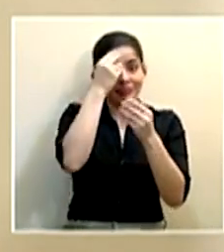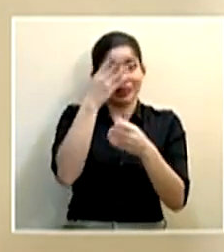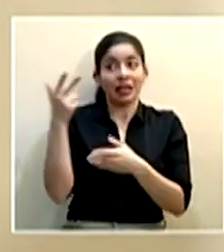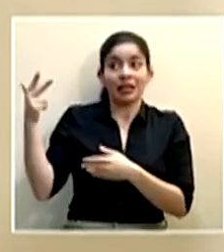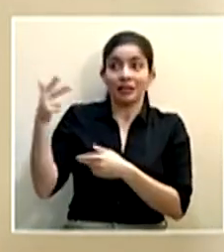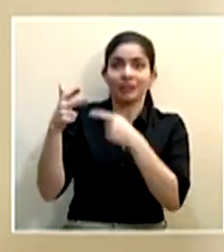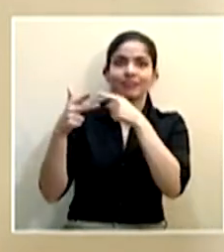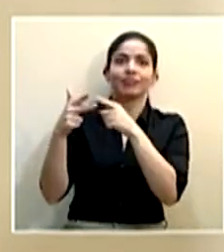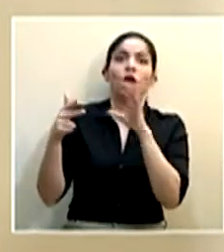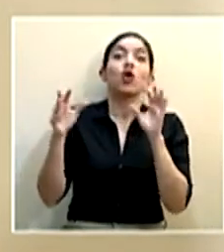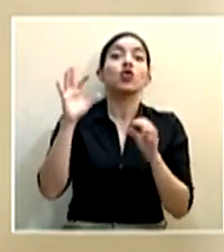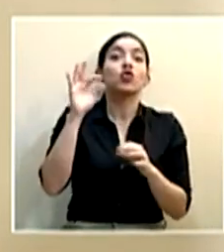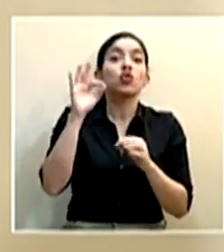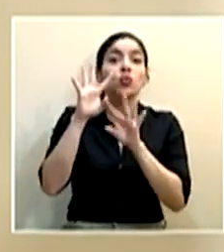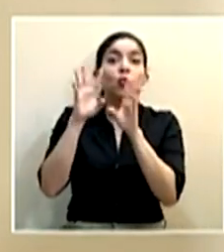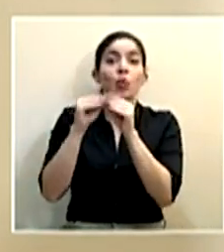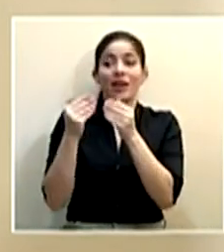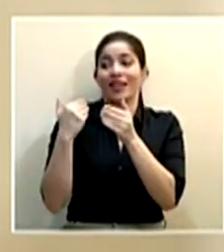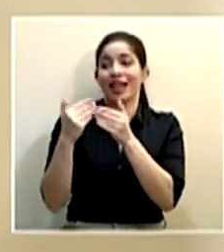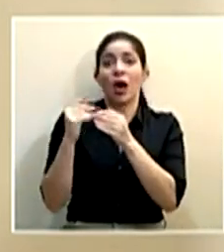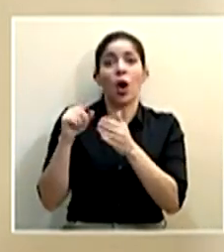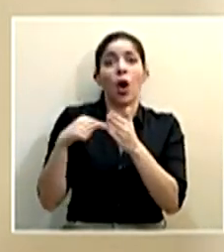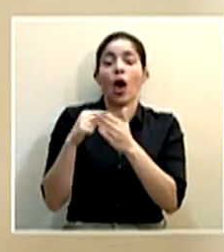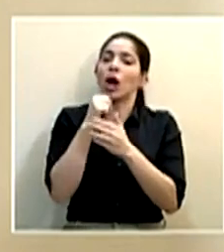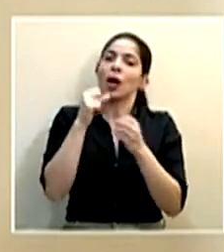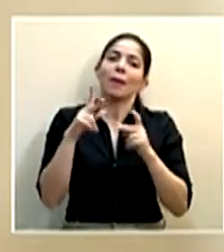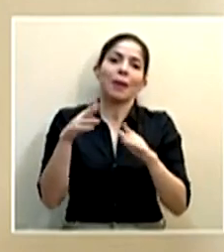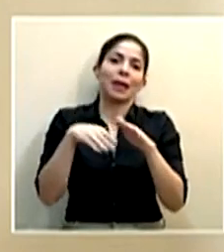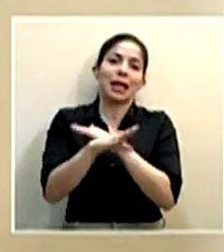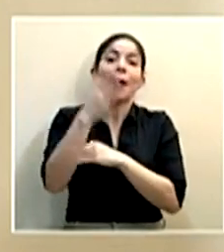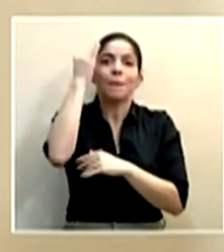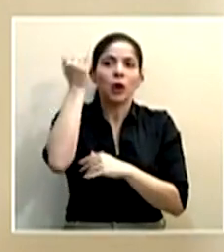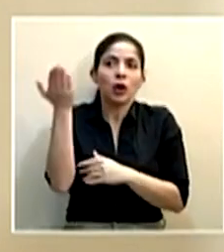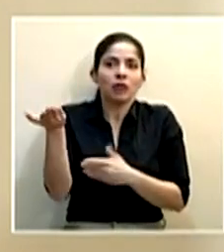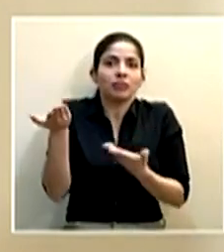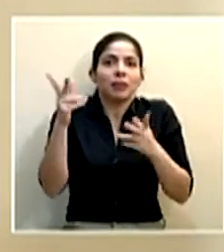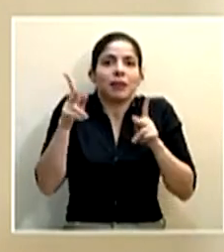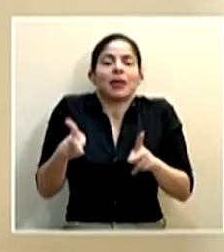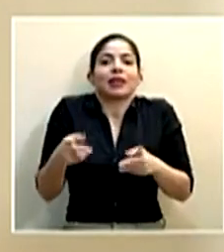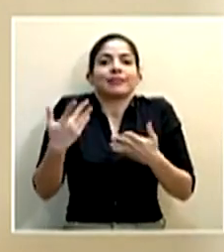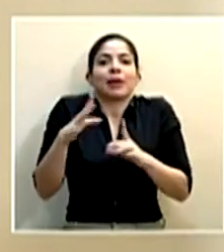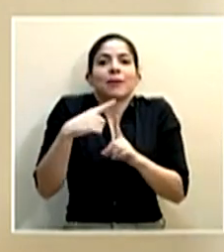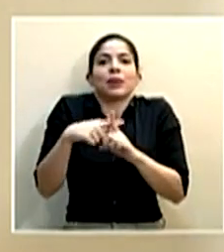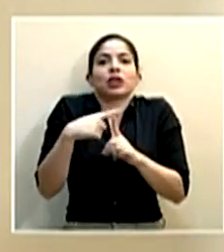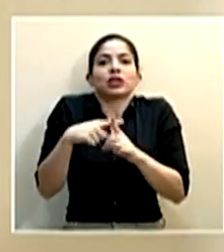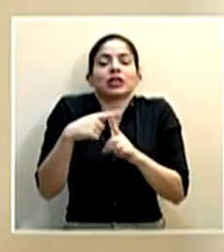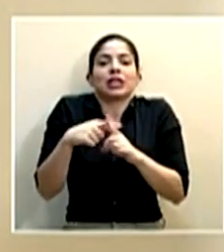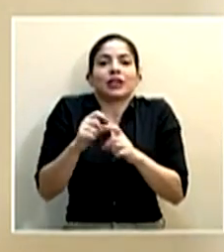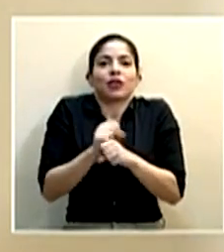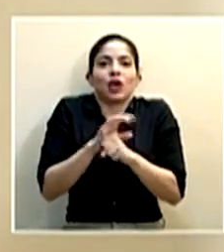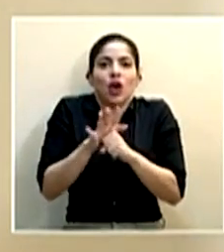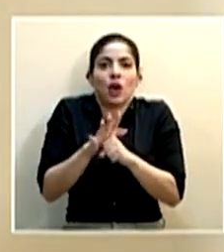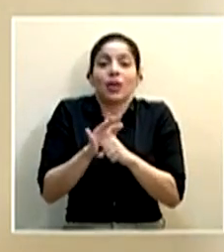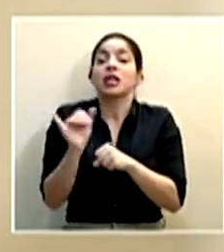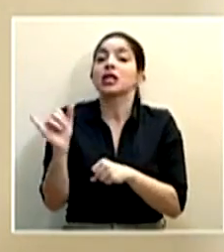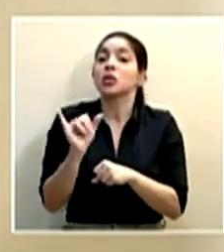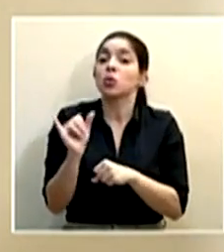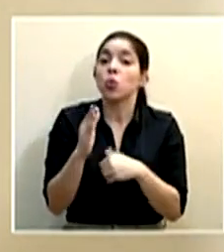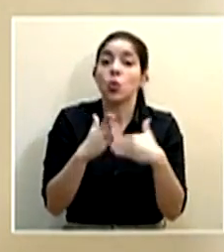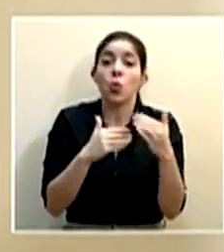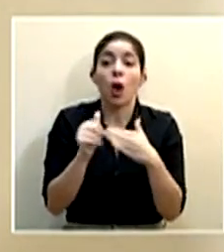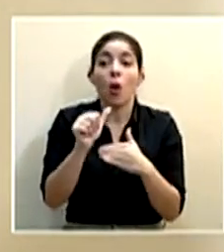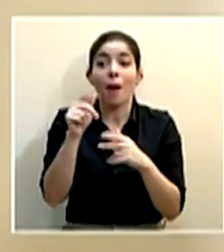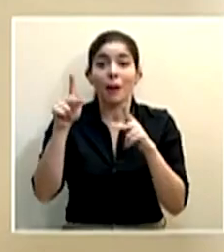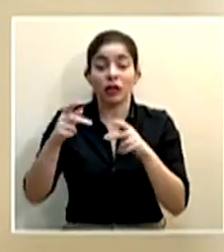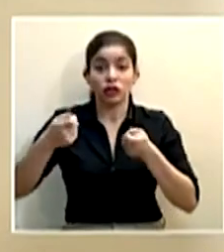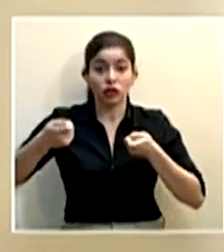nueve de ellos, por ejemplo, en las últimas horas no se les permitió el ingreso por ser ya personas que dieron positivos en el examen, al igual cualquier persona